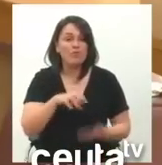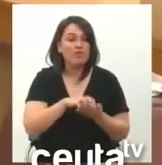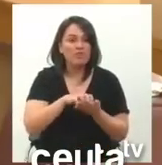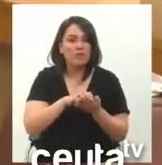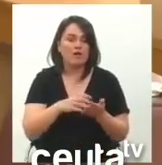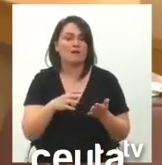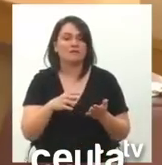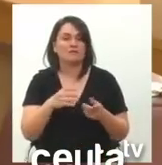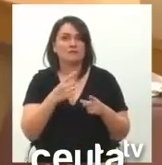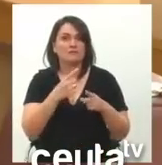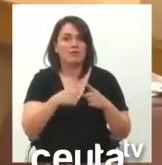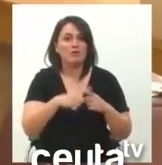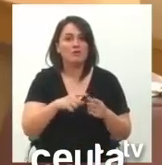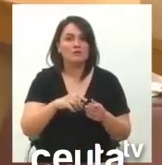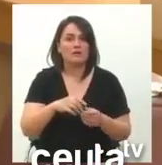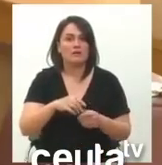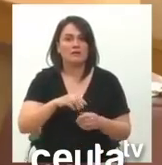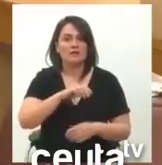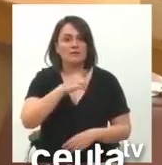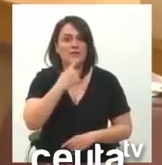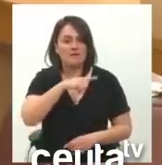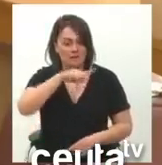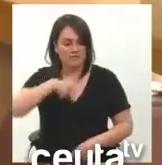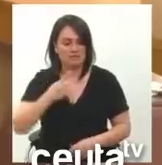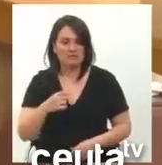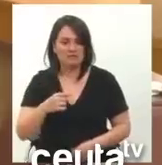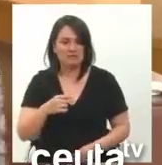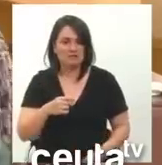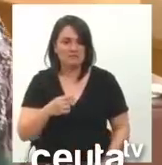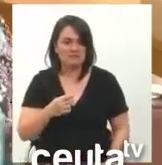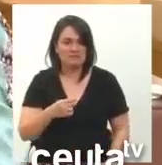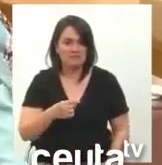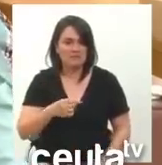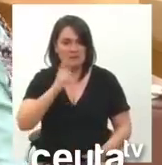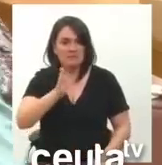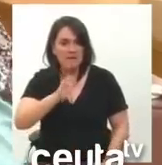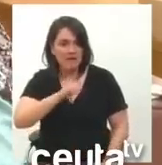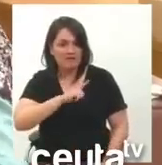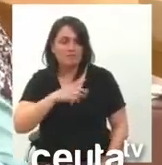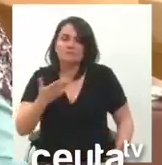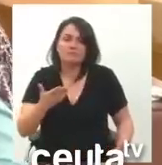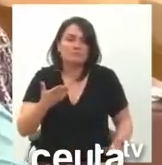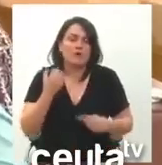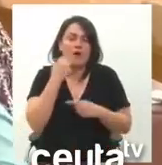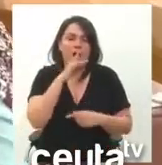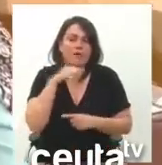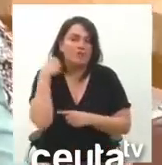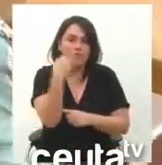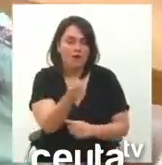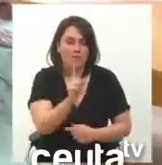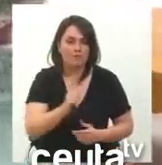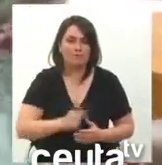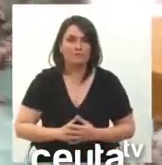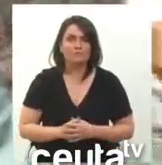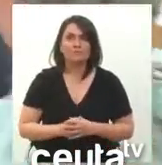nosotros no vamos a apoyarles. Muchas gracias. Gracias, señora Amén. Señor Mustafa, tiene usted la palabra.